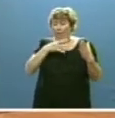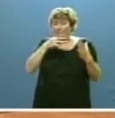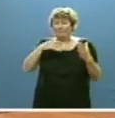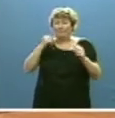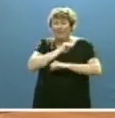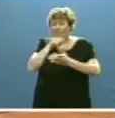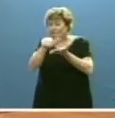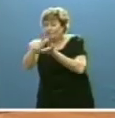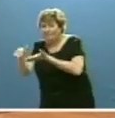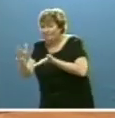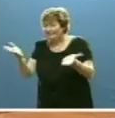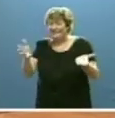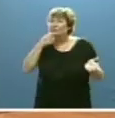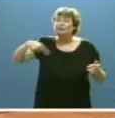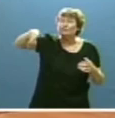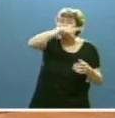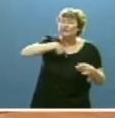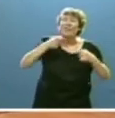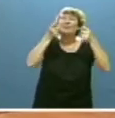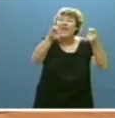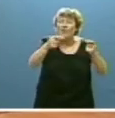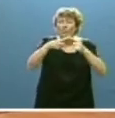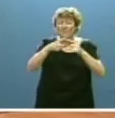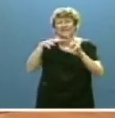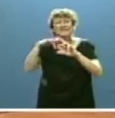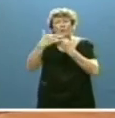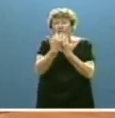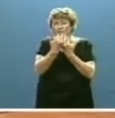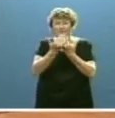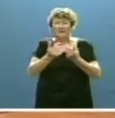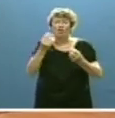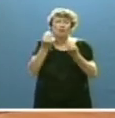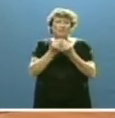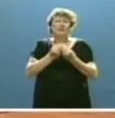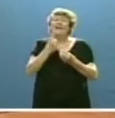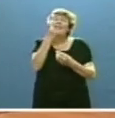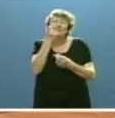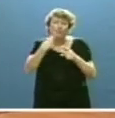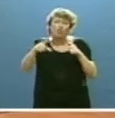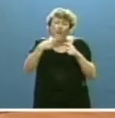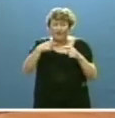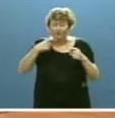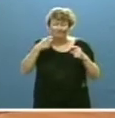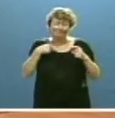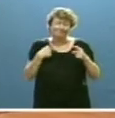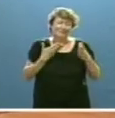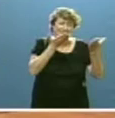entre nosotros se dan no pocas dramáticas situaciones de carencia social que tenemos la obligación de atender.